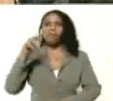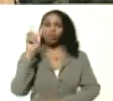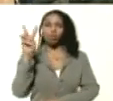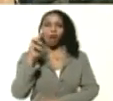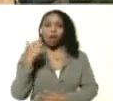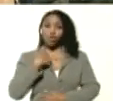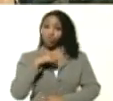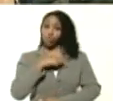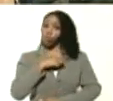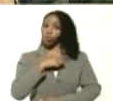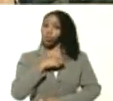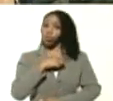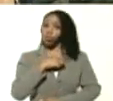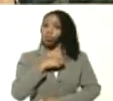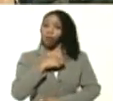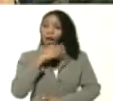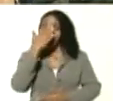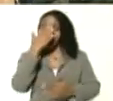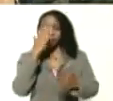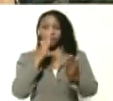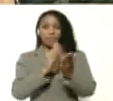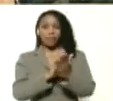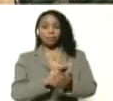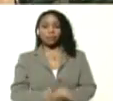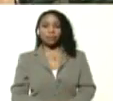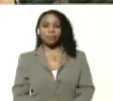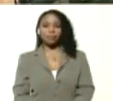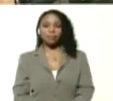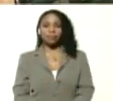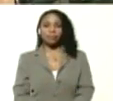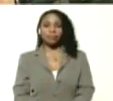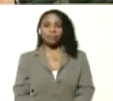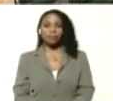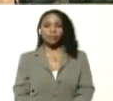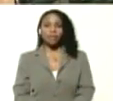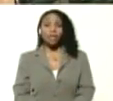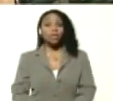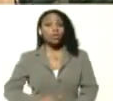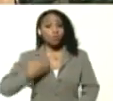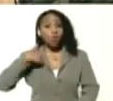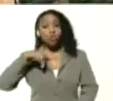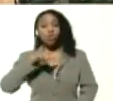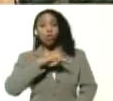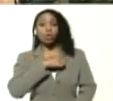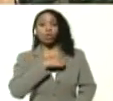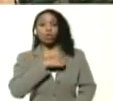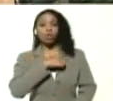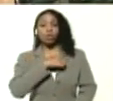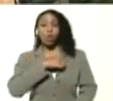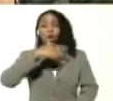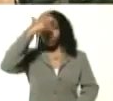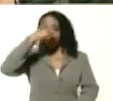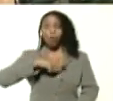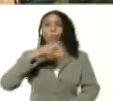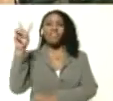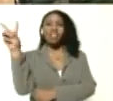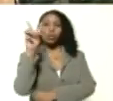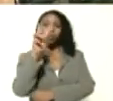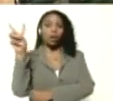nosotros, Alfred Nazaret, escucha, nosotros, somos la venezolanidad,